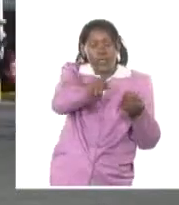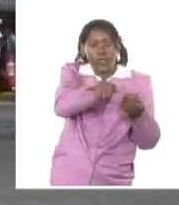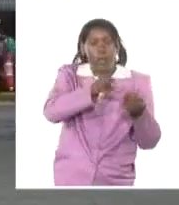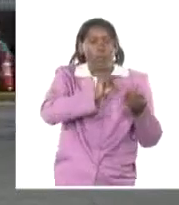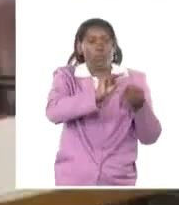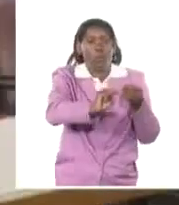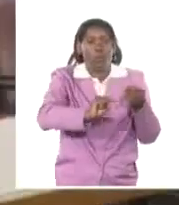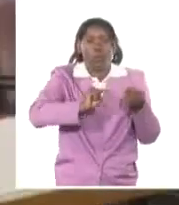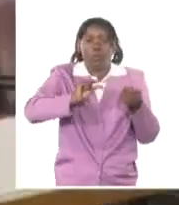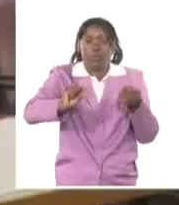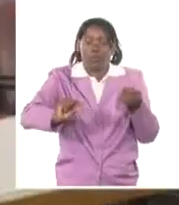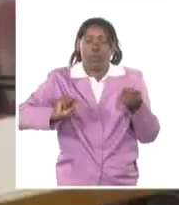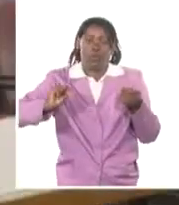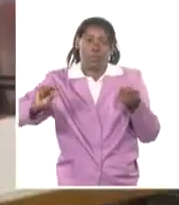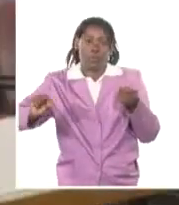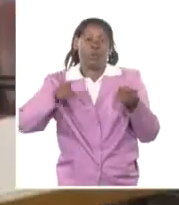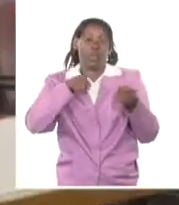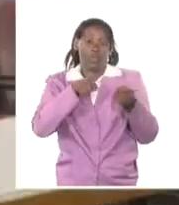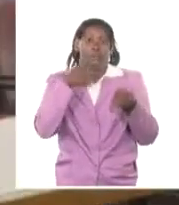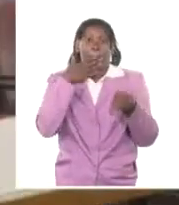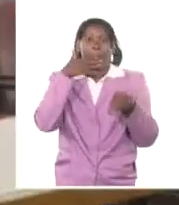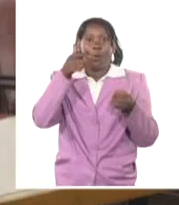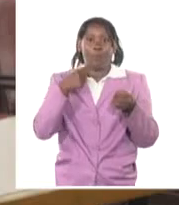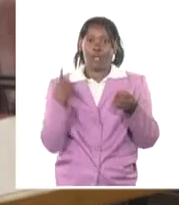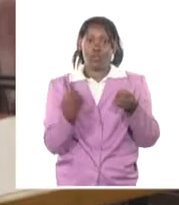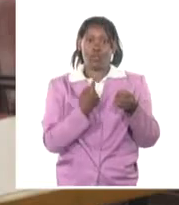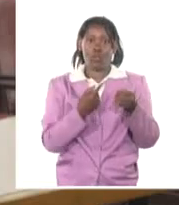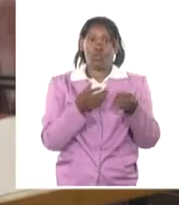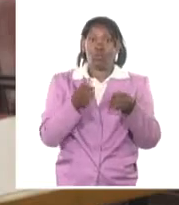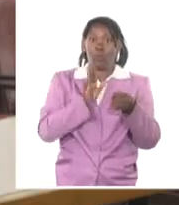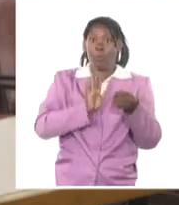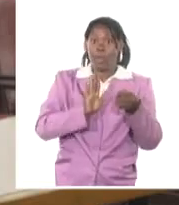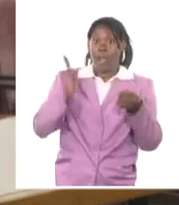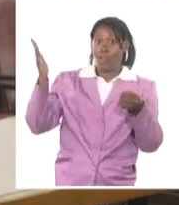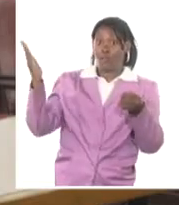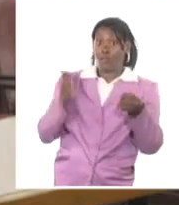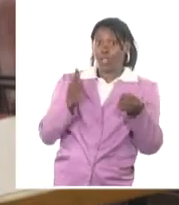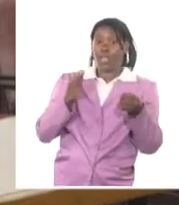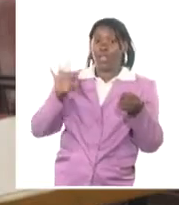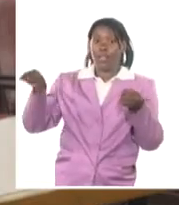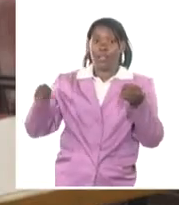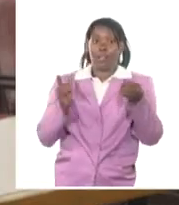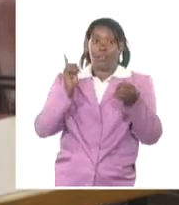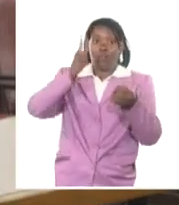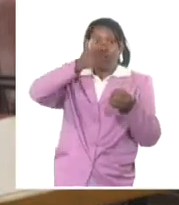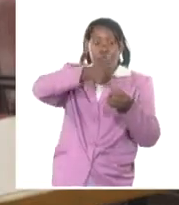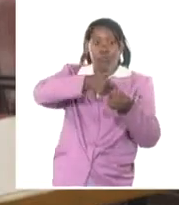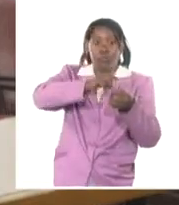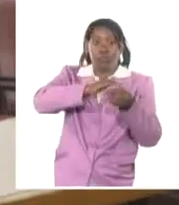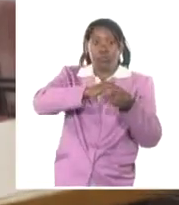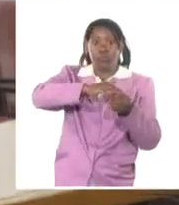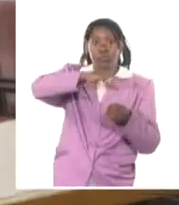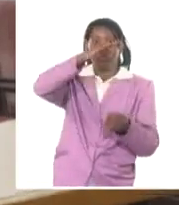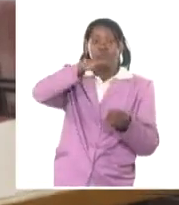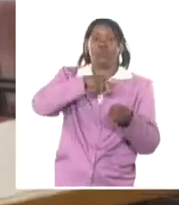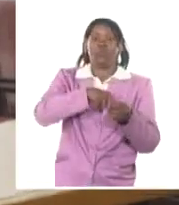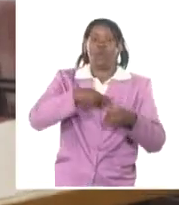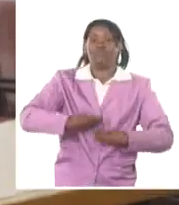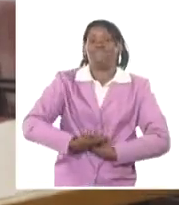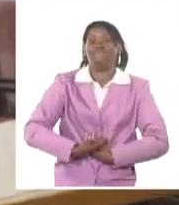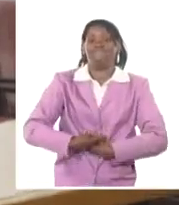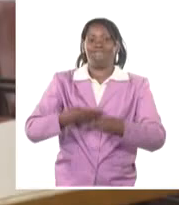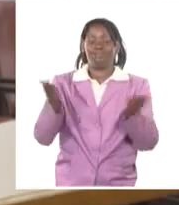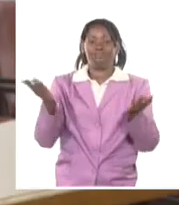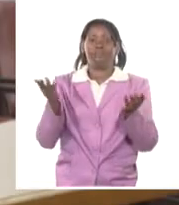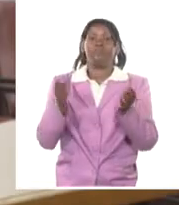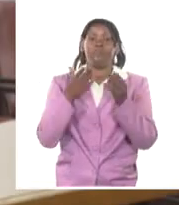tiende a una mejoría. Tiende a una mejoría a partir también de decisiones, de cosas que se terminaron de negociar, suministradores que ya